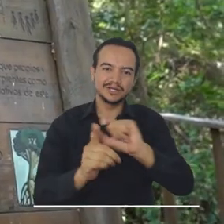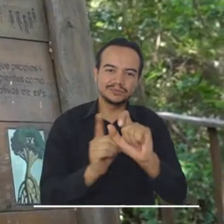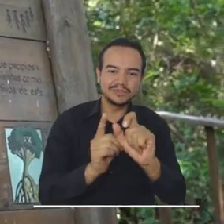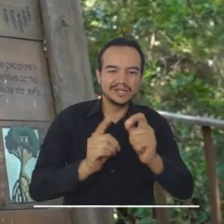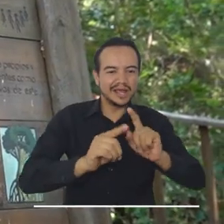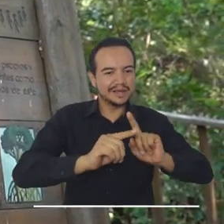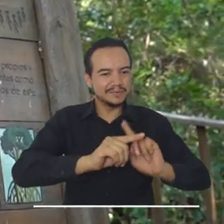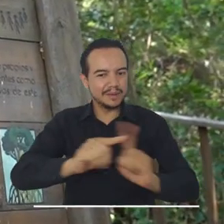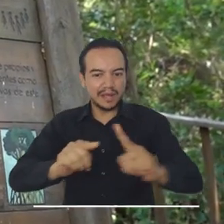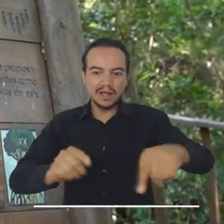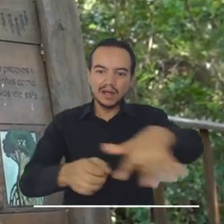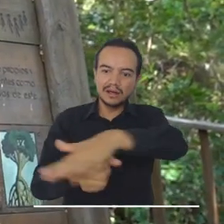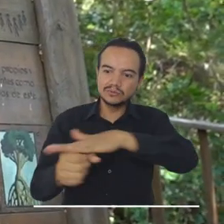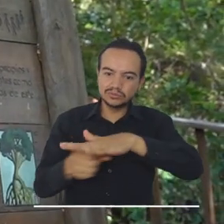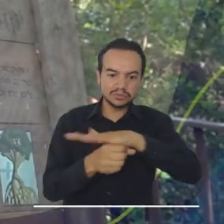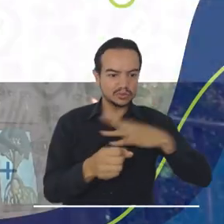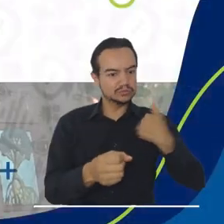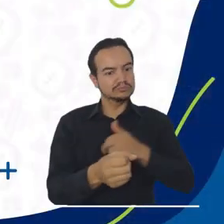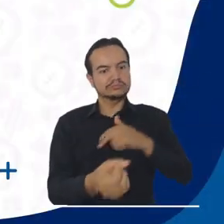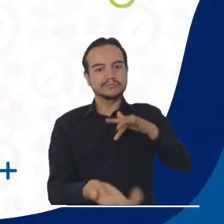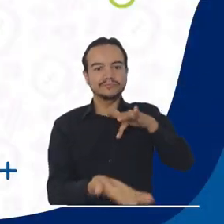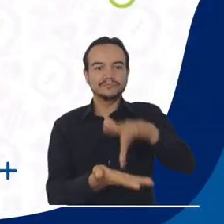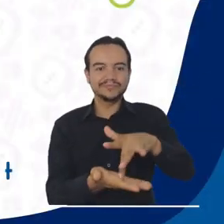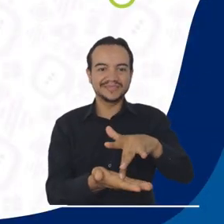uno de los escenarios en los cuales nos encontramos.